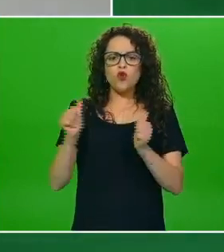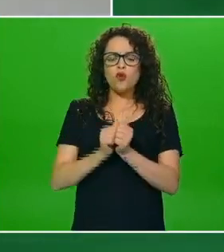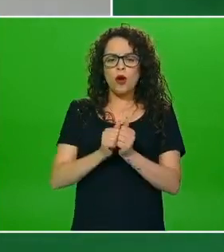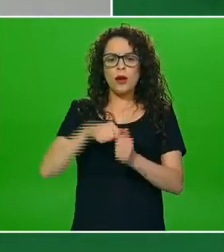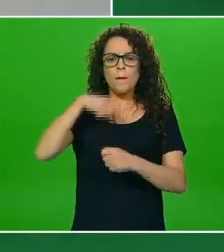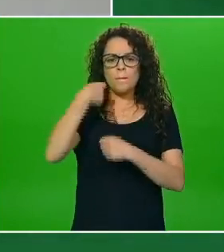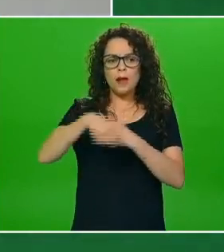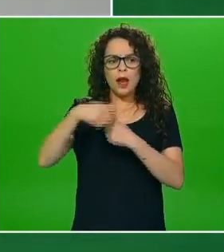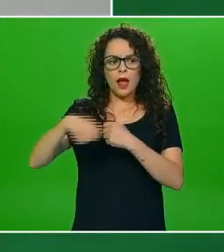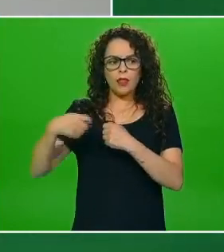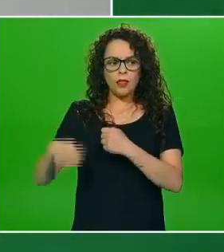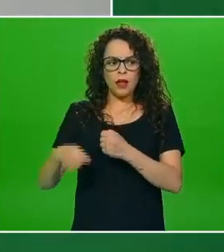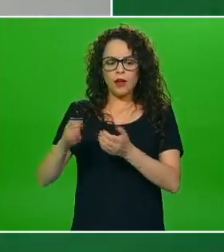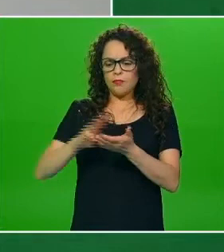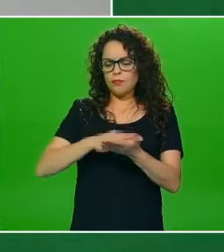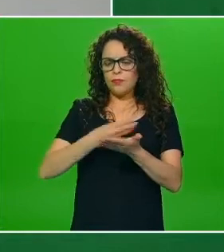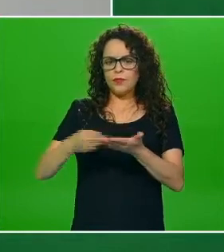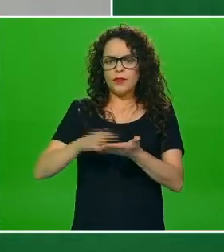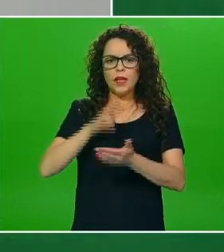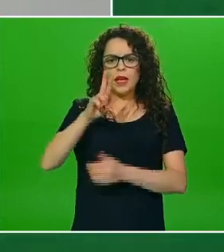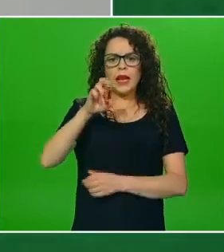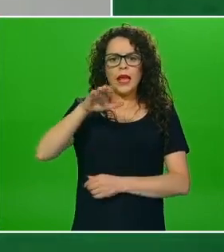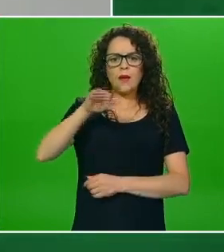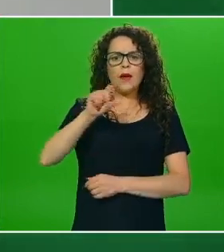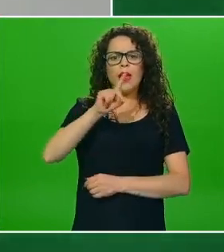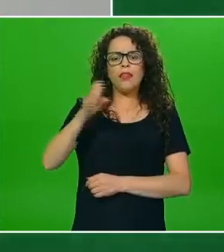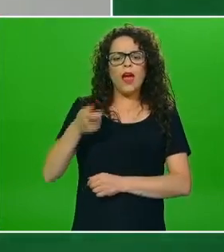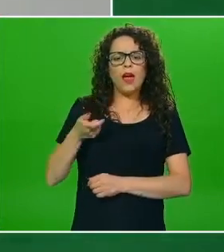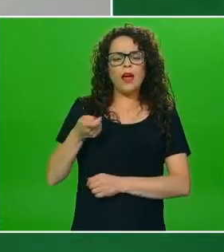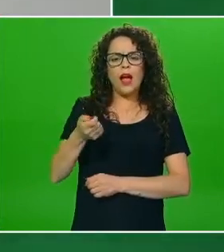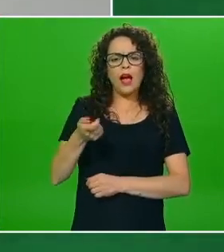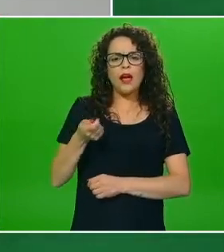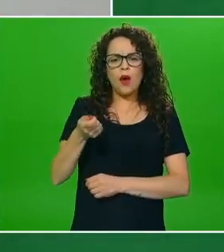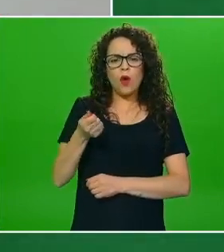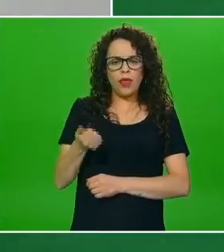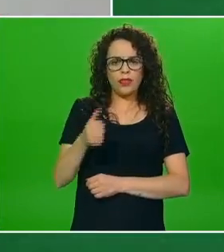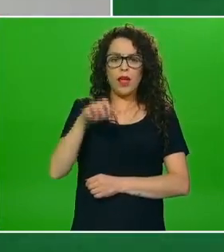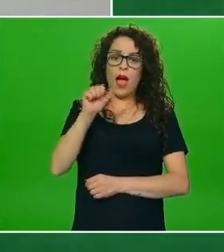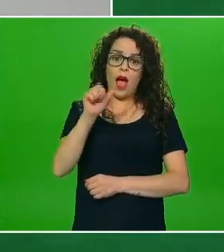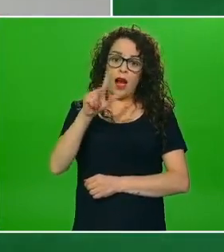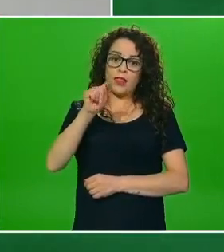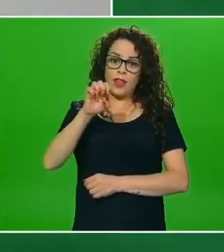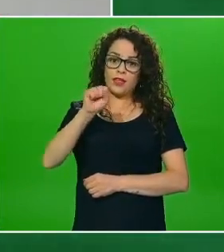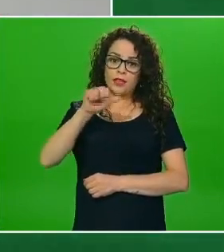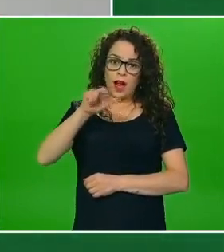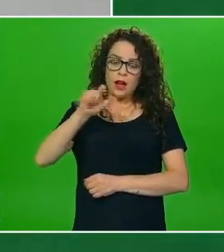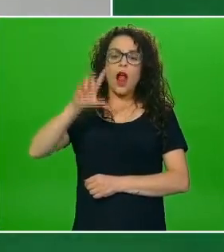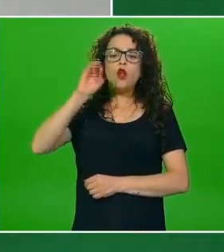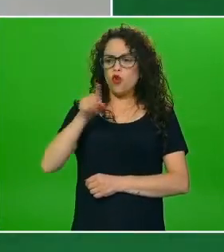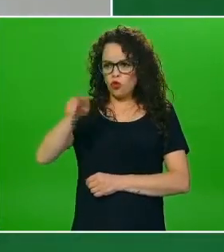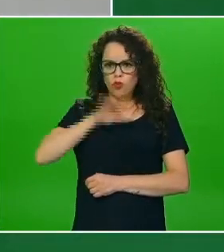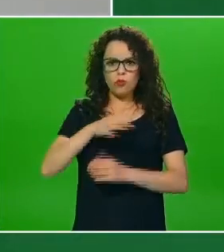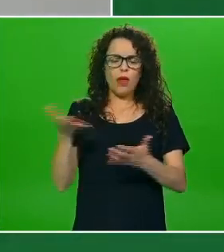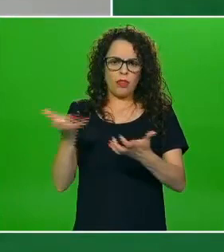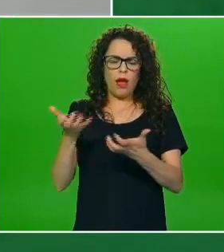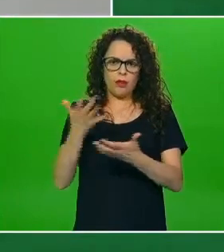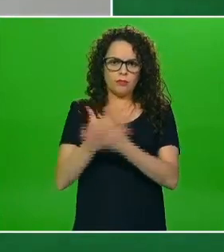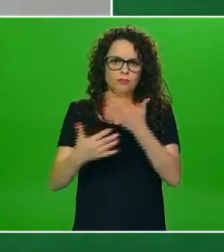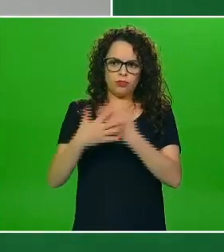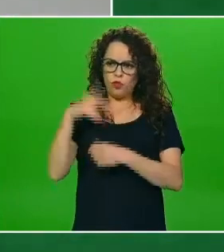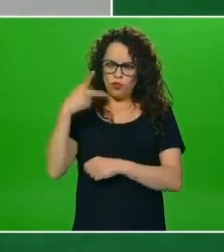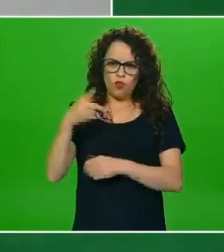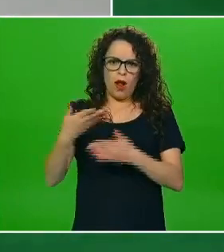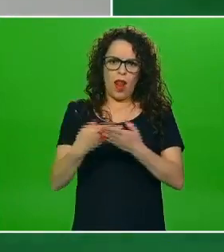esta es la crema de cacahuate artesanal o hecha en casa también hay recetas muy prácticas y amaranto